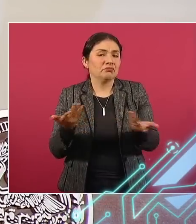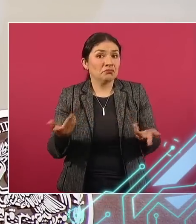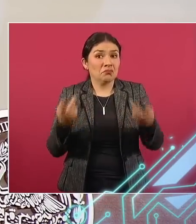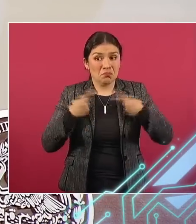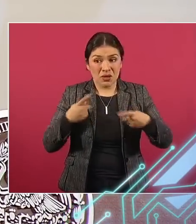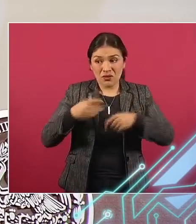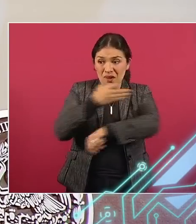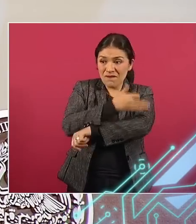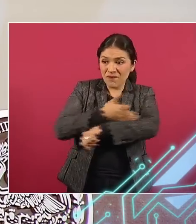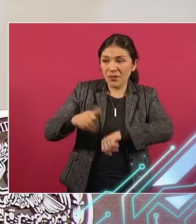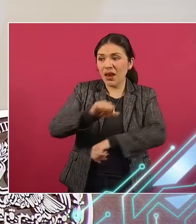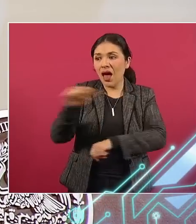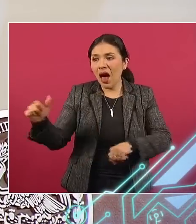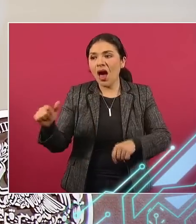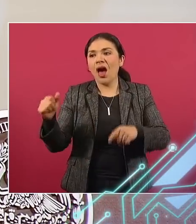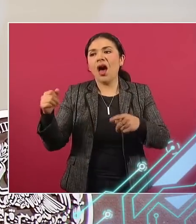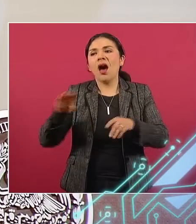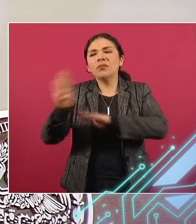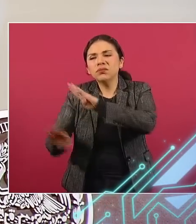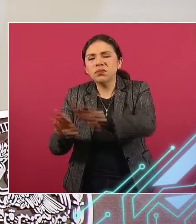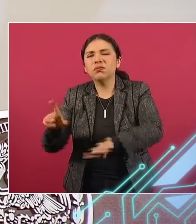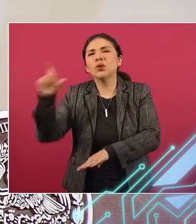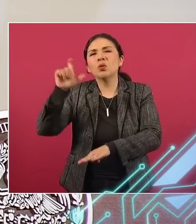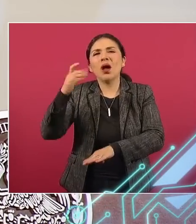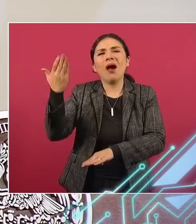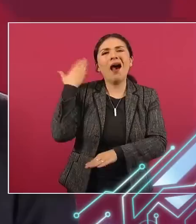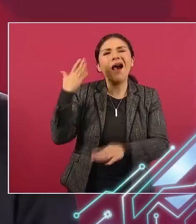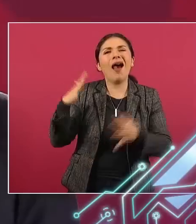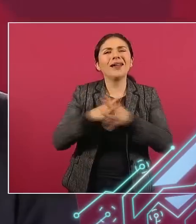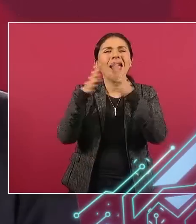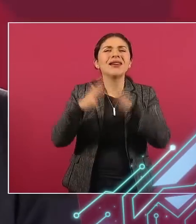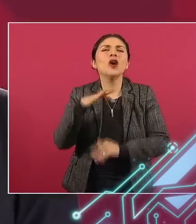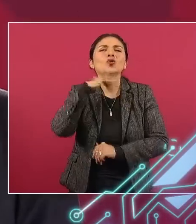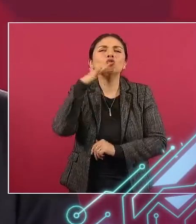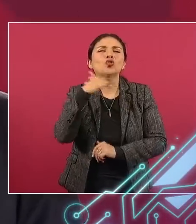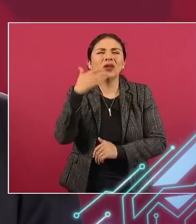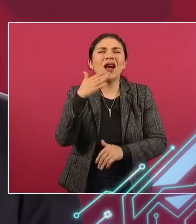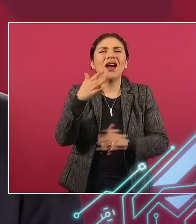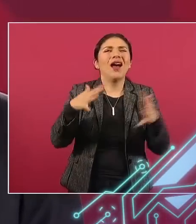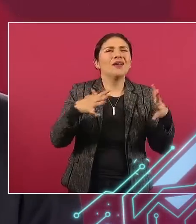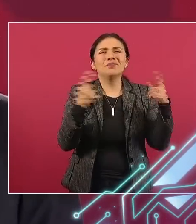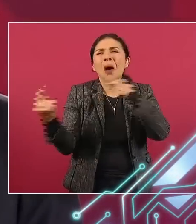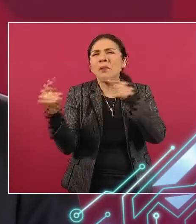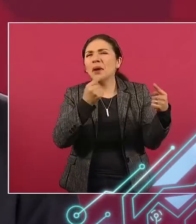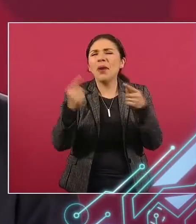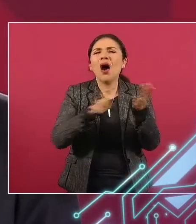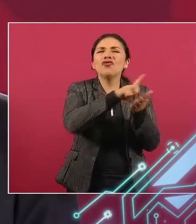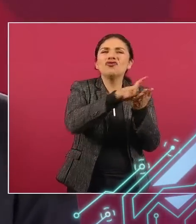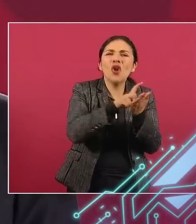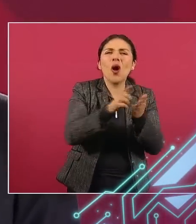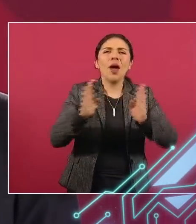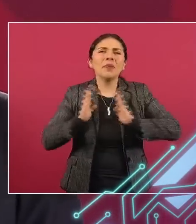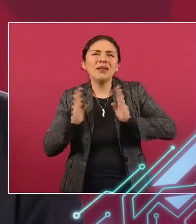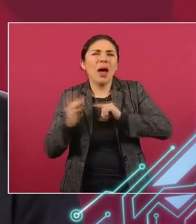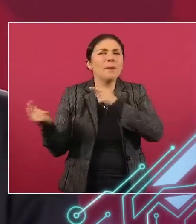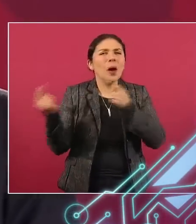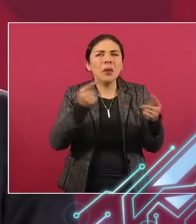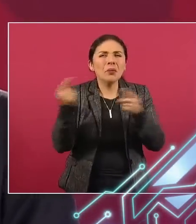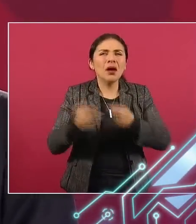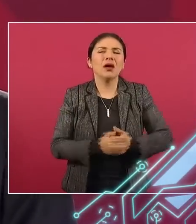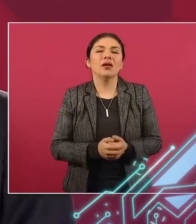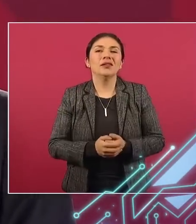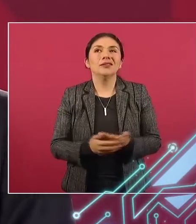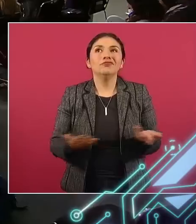familiares de las víctimas de la guerra sucia participaran en este acto, el que